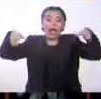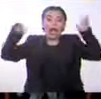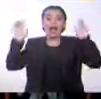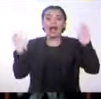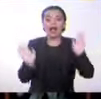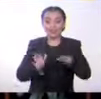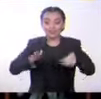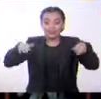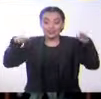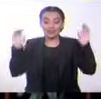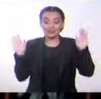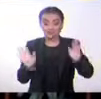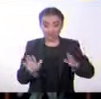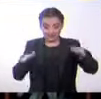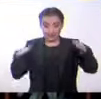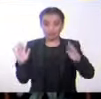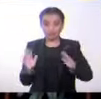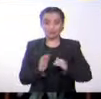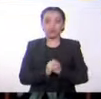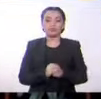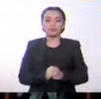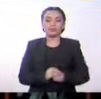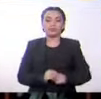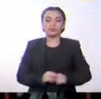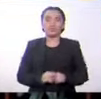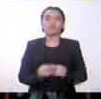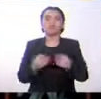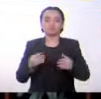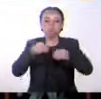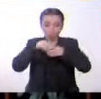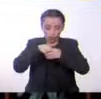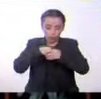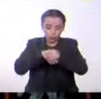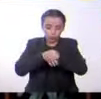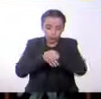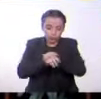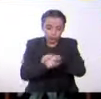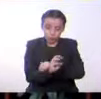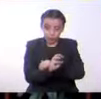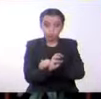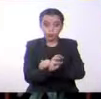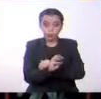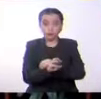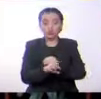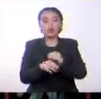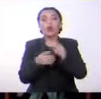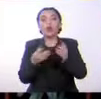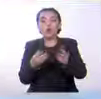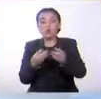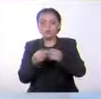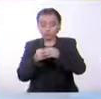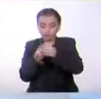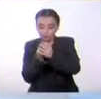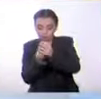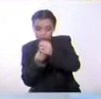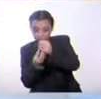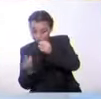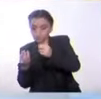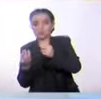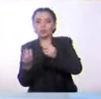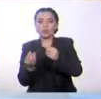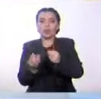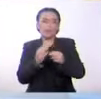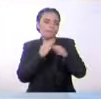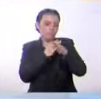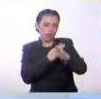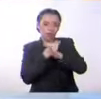Estos dos tipos de reproducción tienen como fin principal proteger a las crías. En el caso de